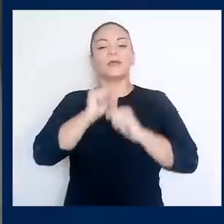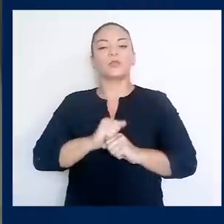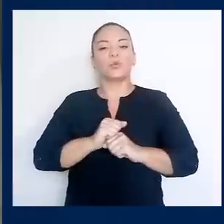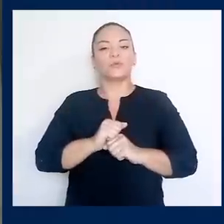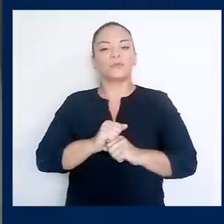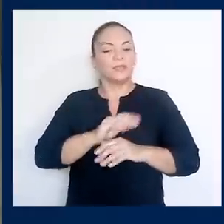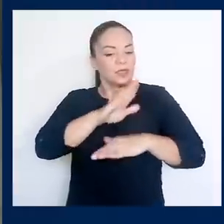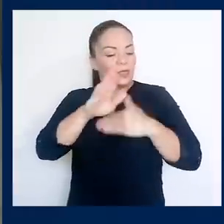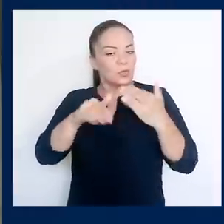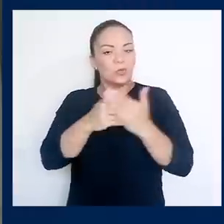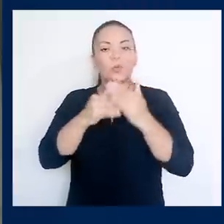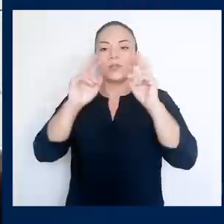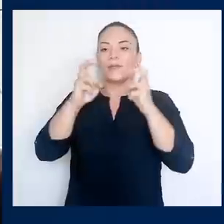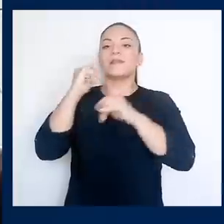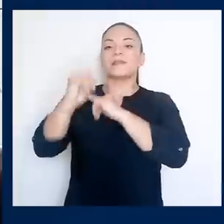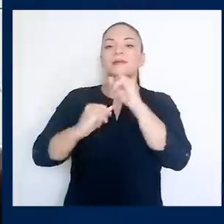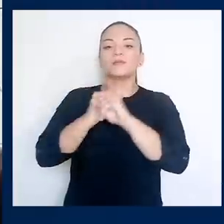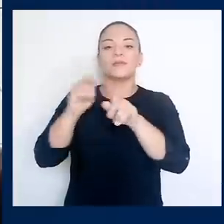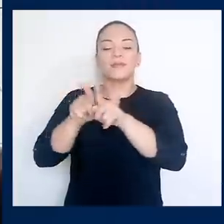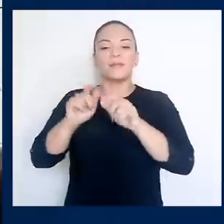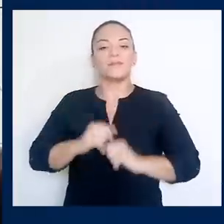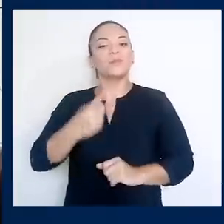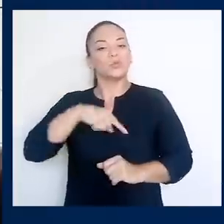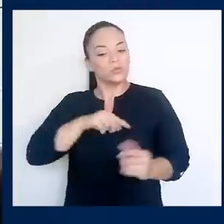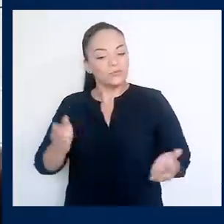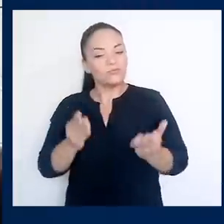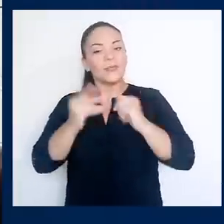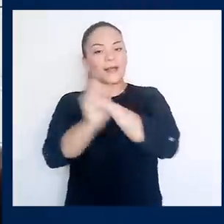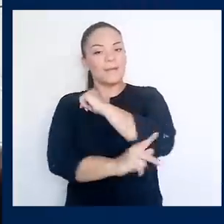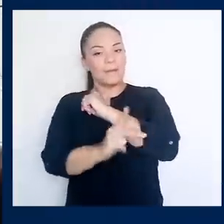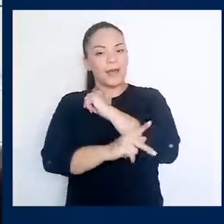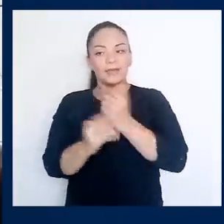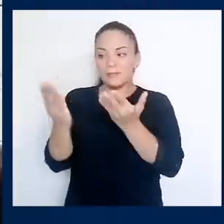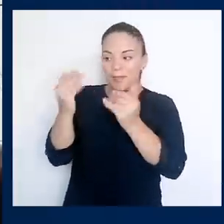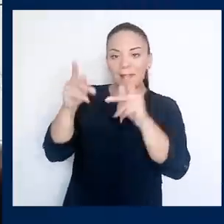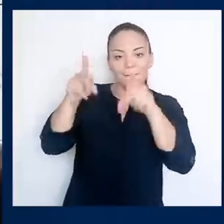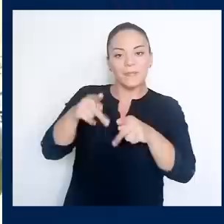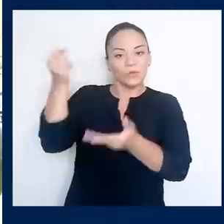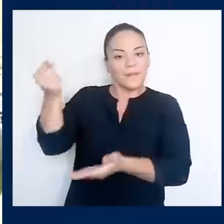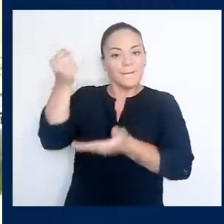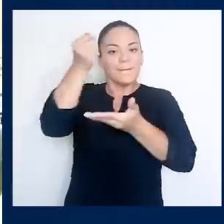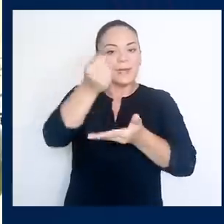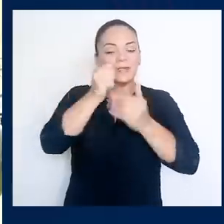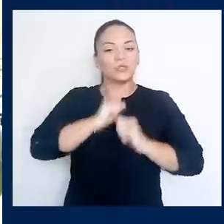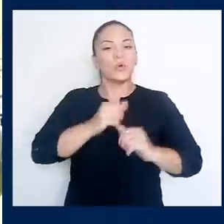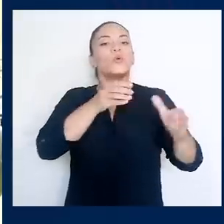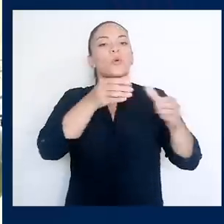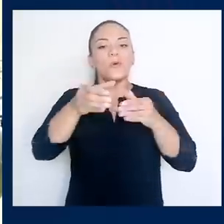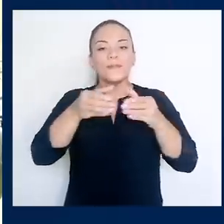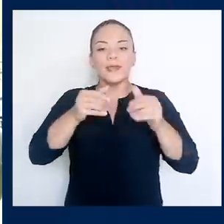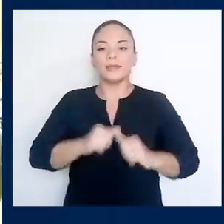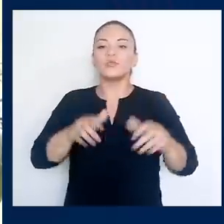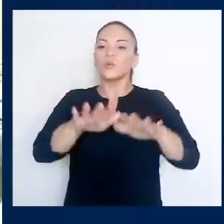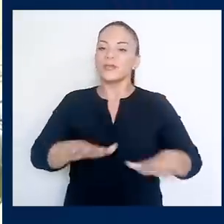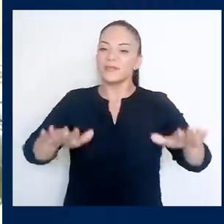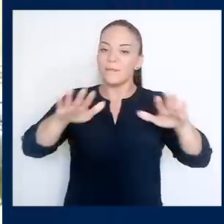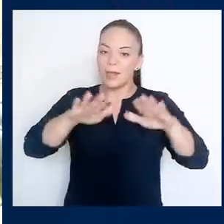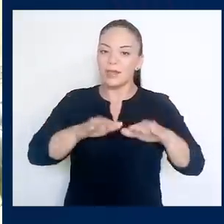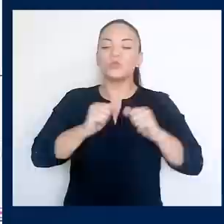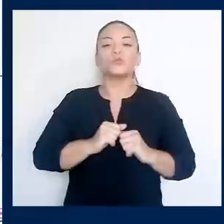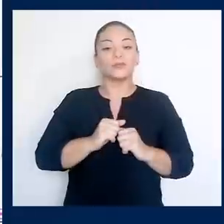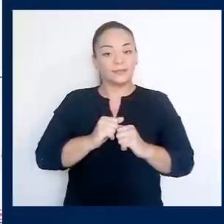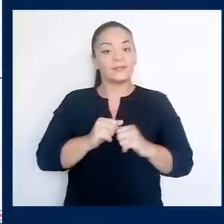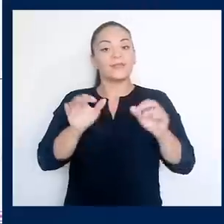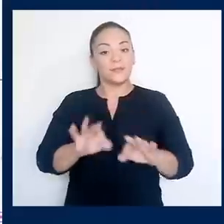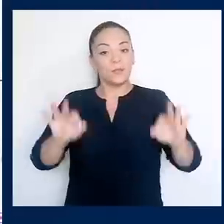por el derecho internacional. Promocionamos nuestro país como destino de inversión y de comercio en espacios